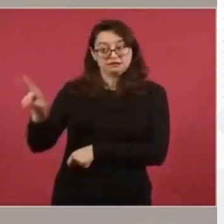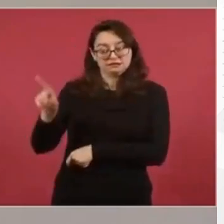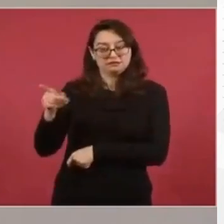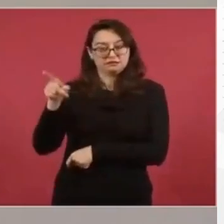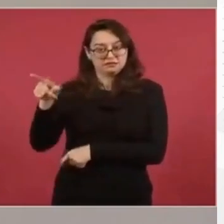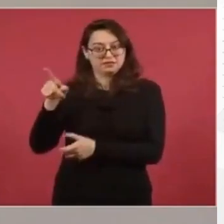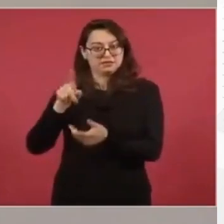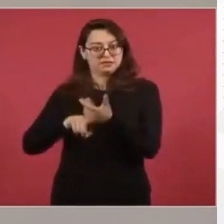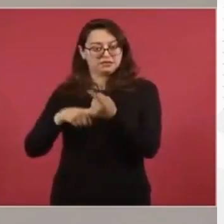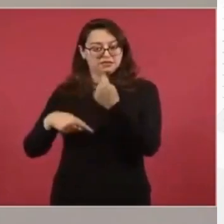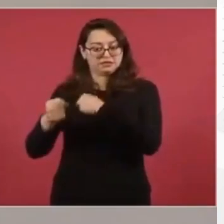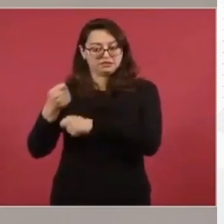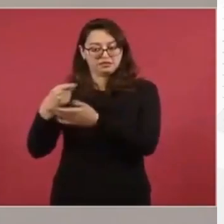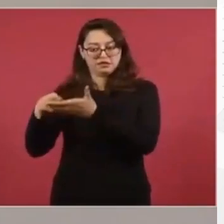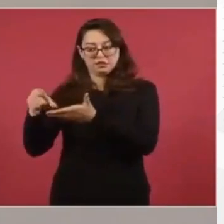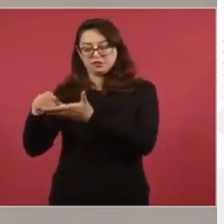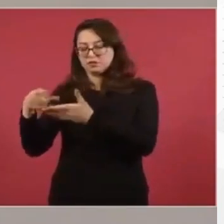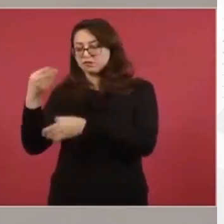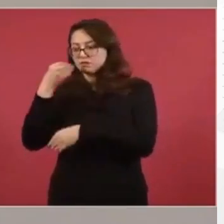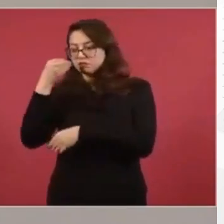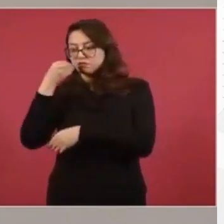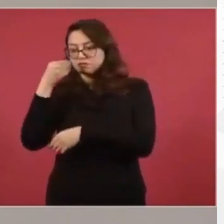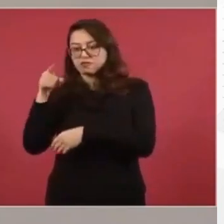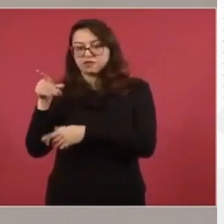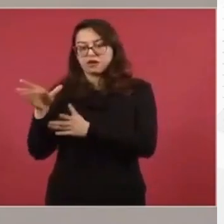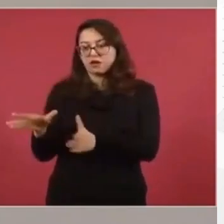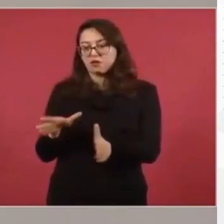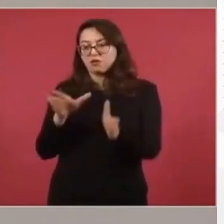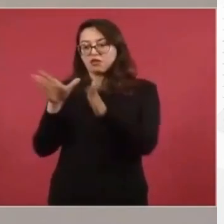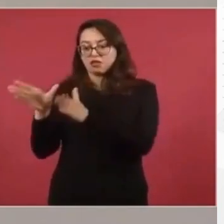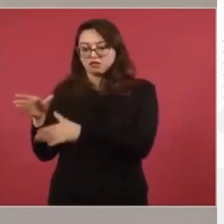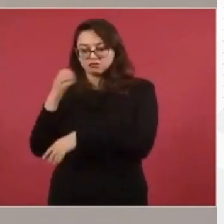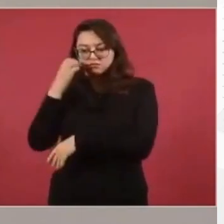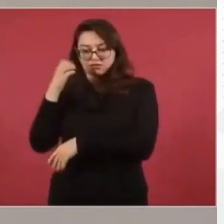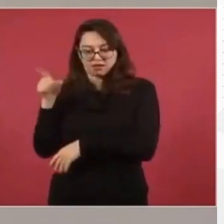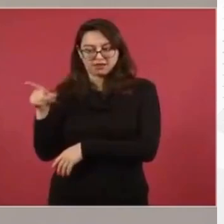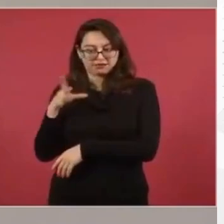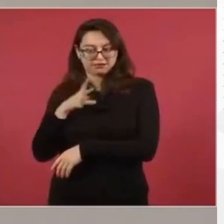al 7-Eleven, comprar algo para desayunar y a un costado está la escuela.